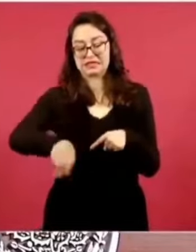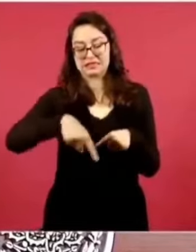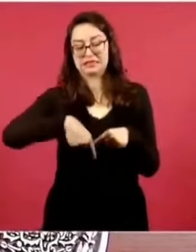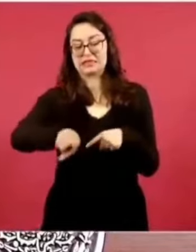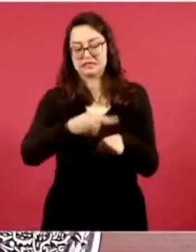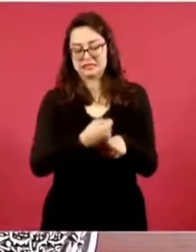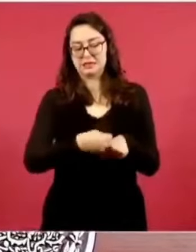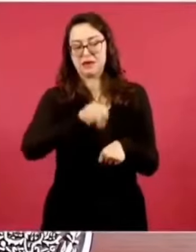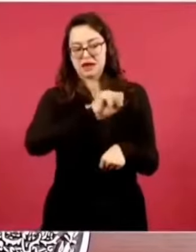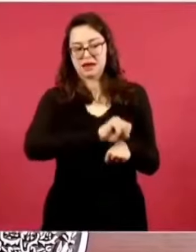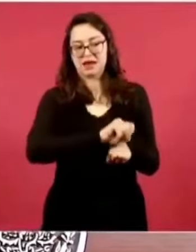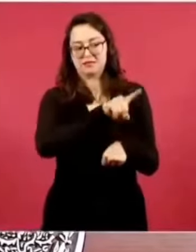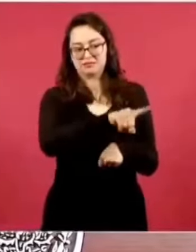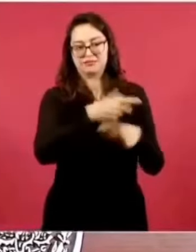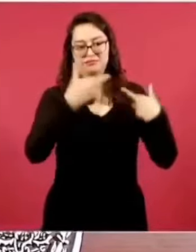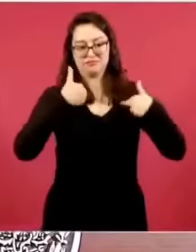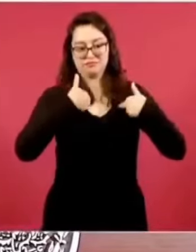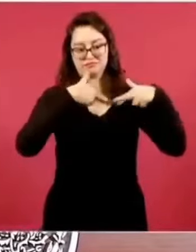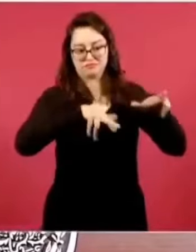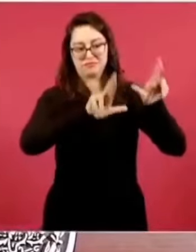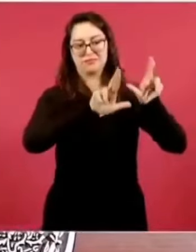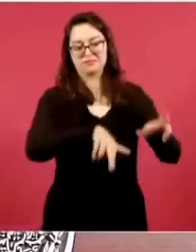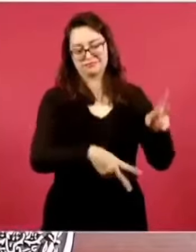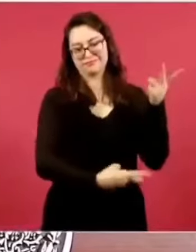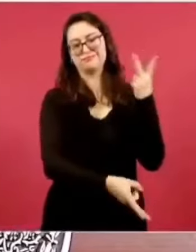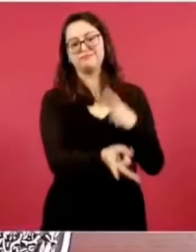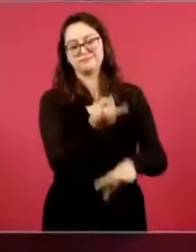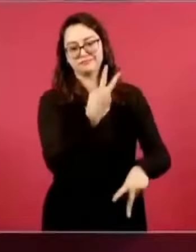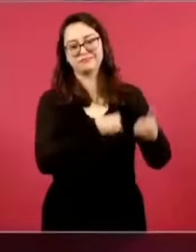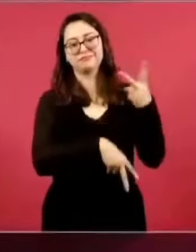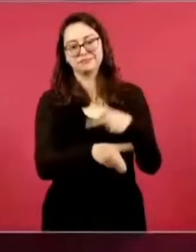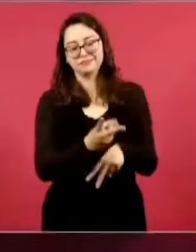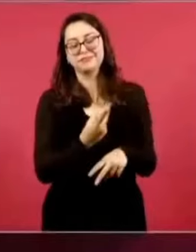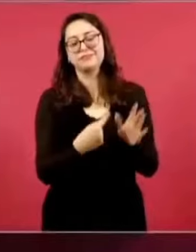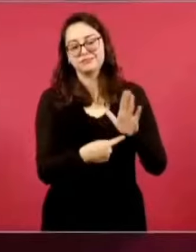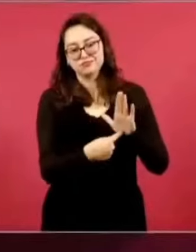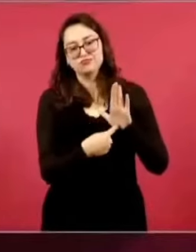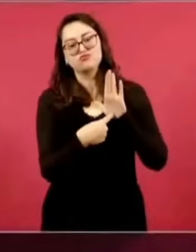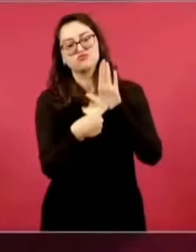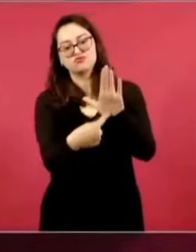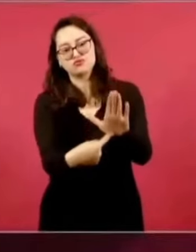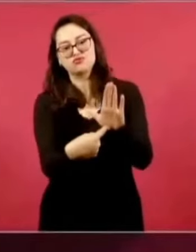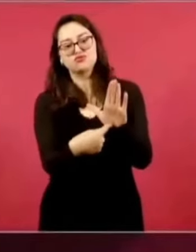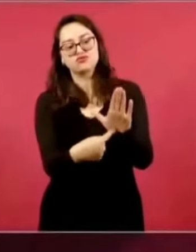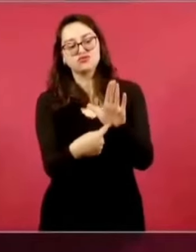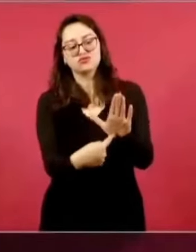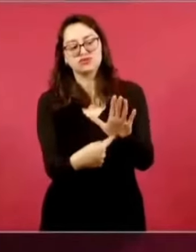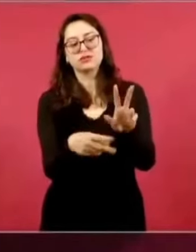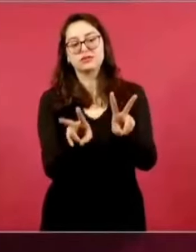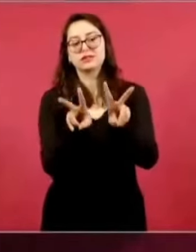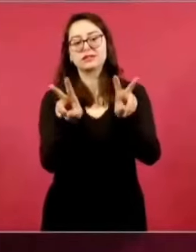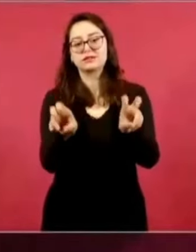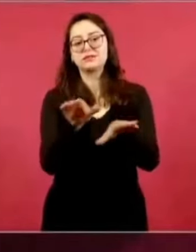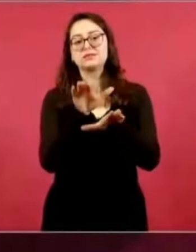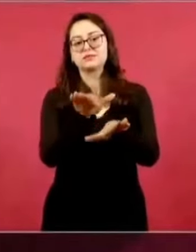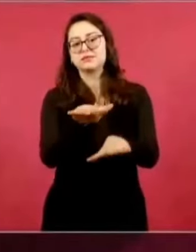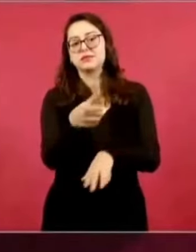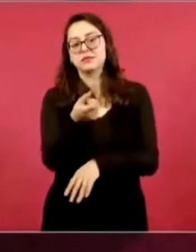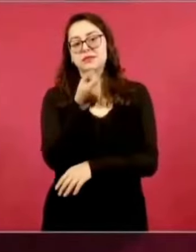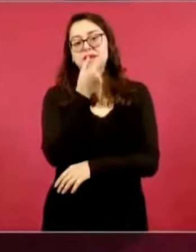responsables del abasto de medicinas. En general